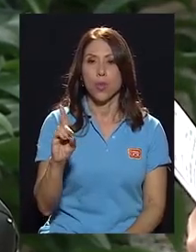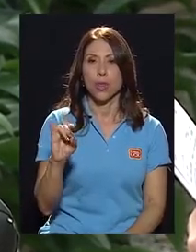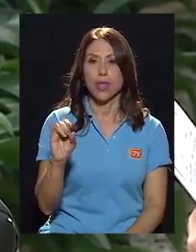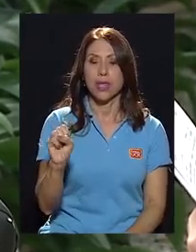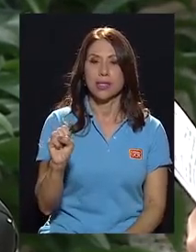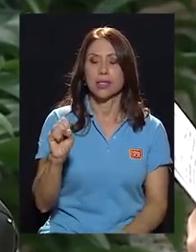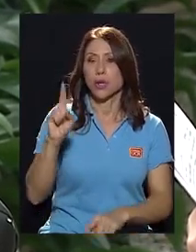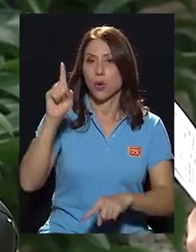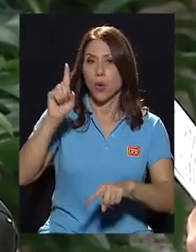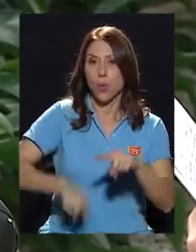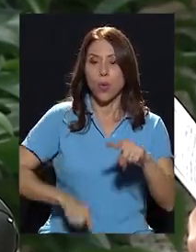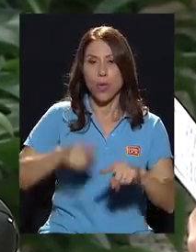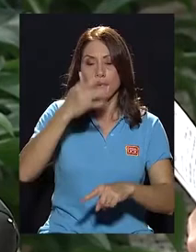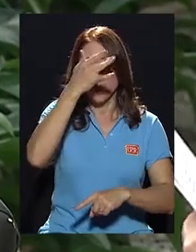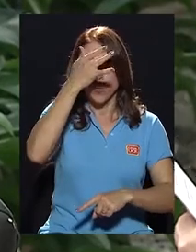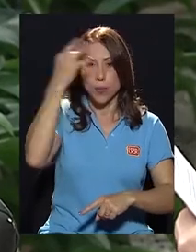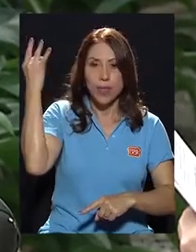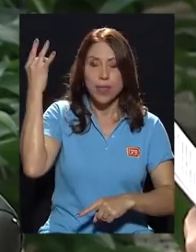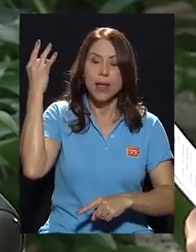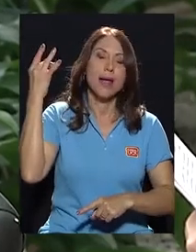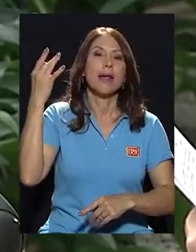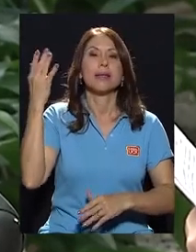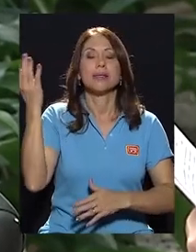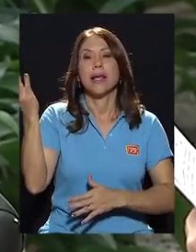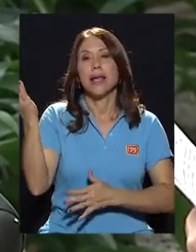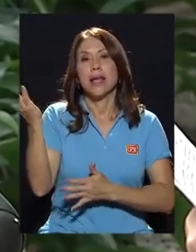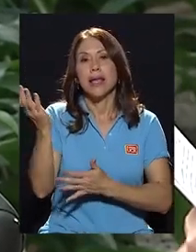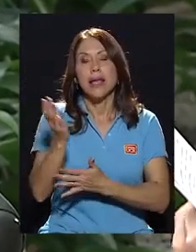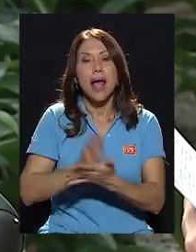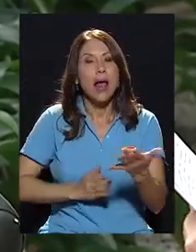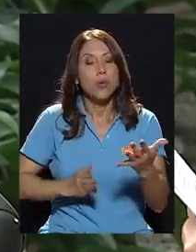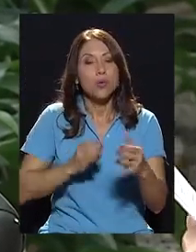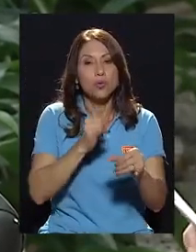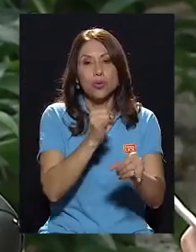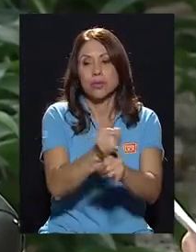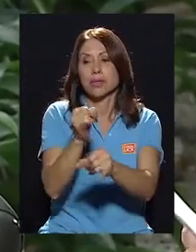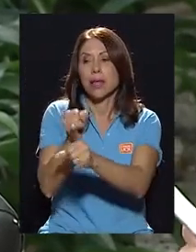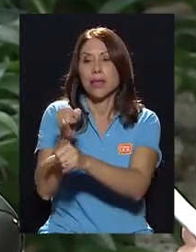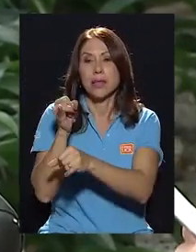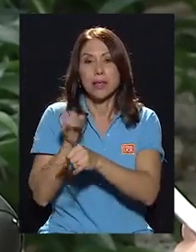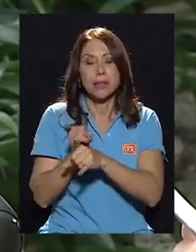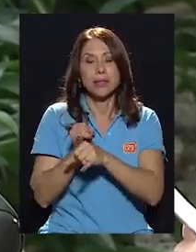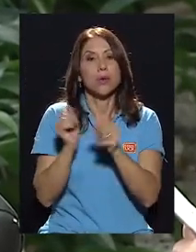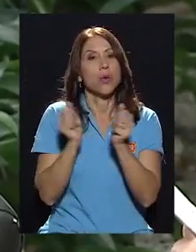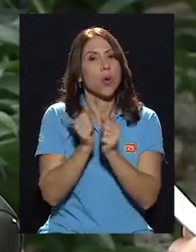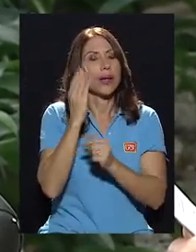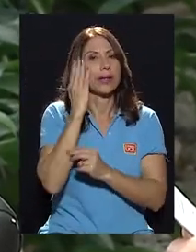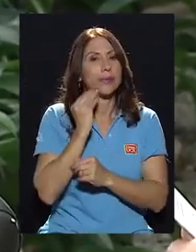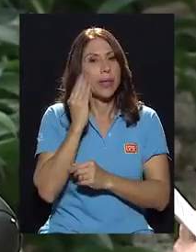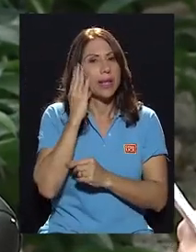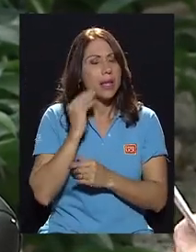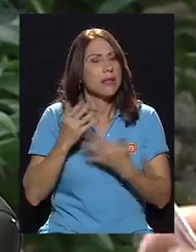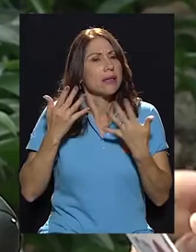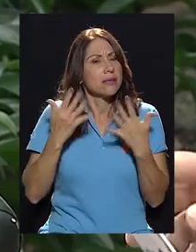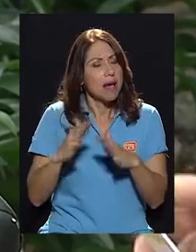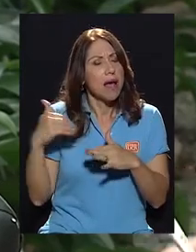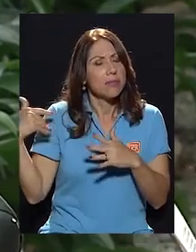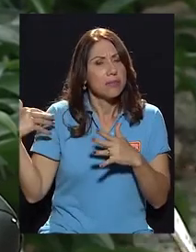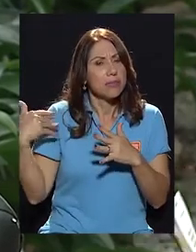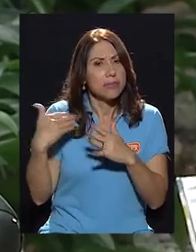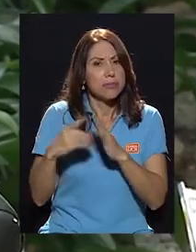de que hay unos entes que tienen una experiencia muy desarrollada